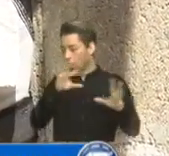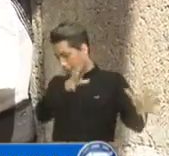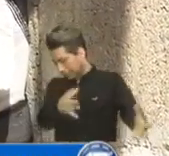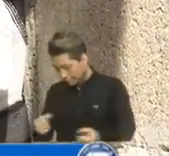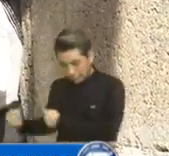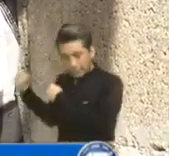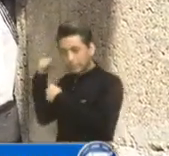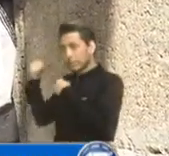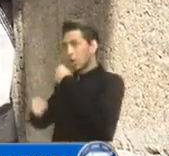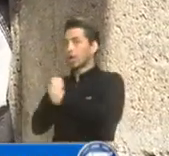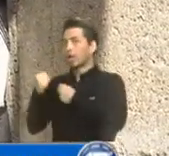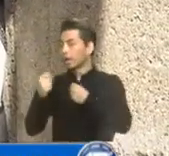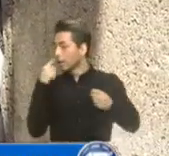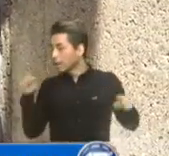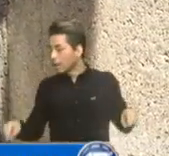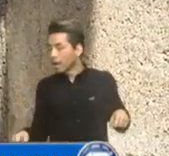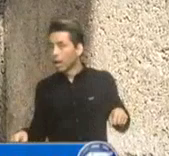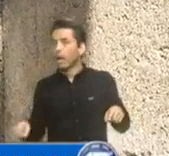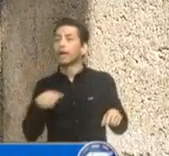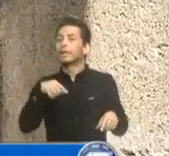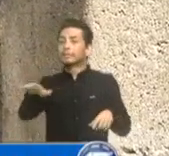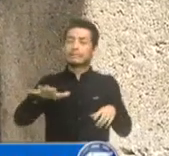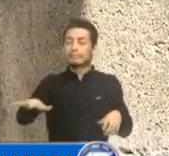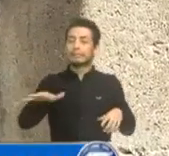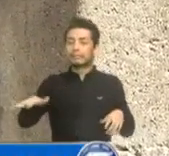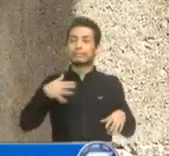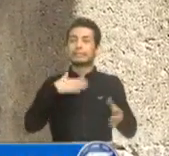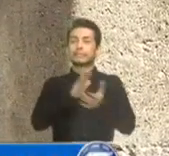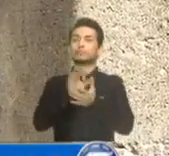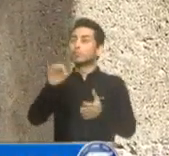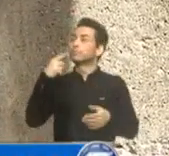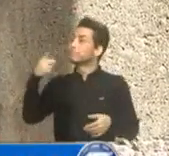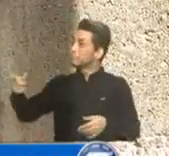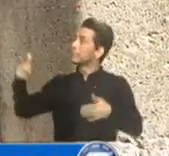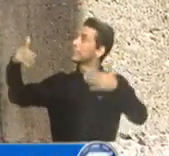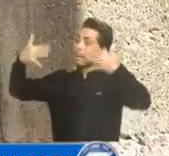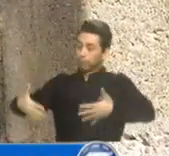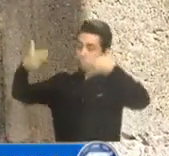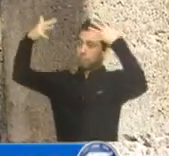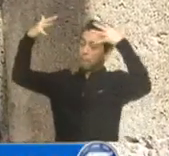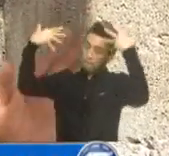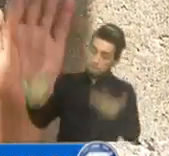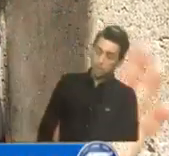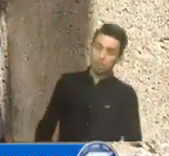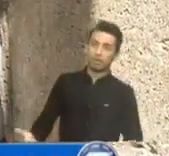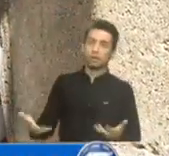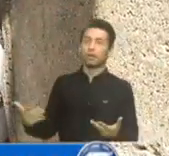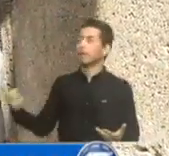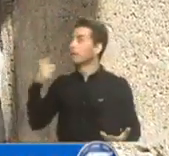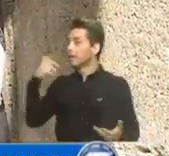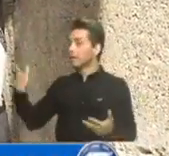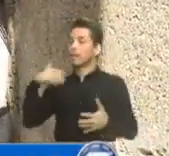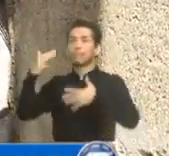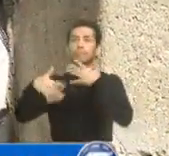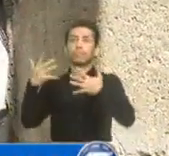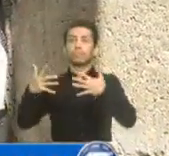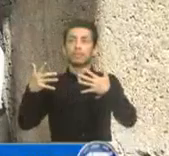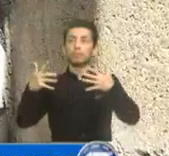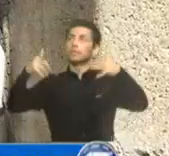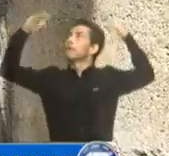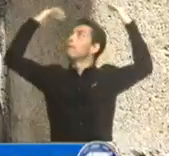vine a ver y desperté a mi esposo y le dije, mira, se cayó la pared. Después cuando vino a ver él, venía el otro pedazo de pared.